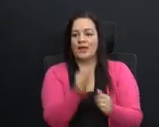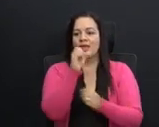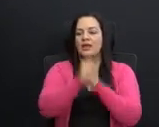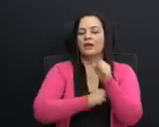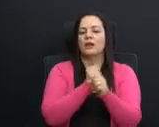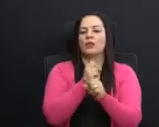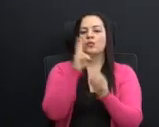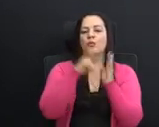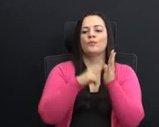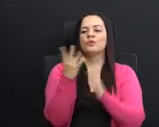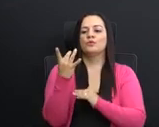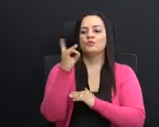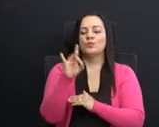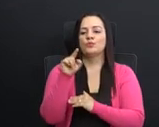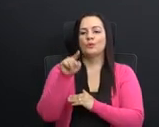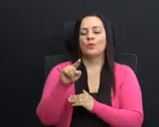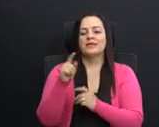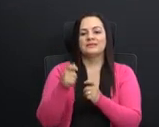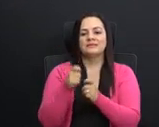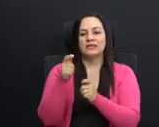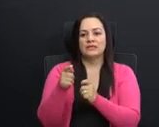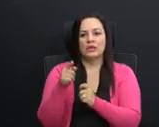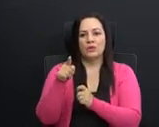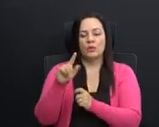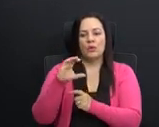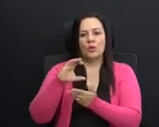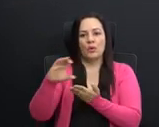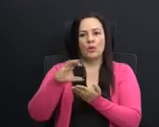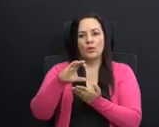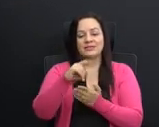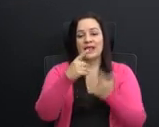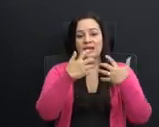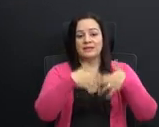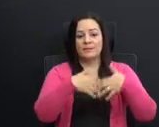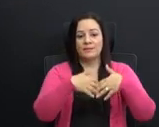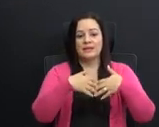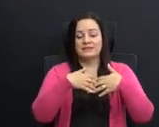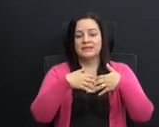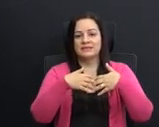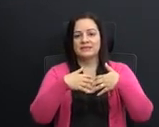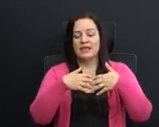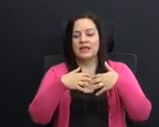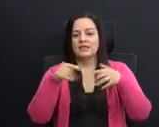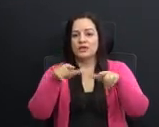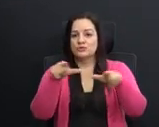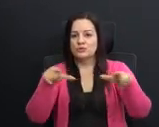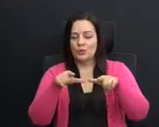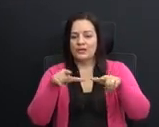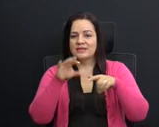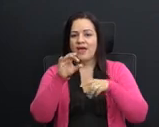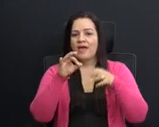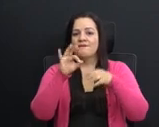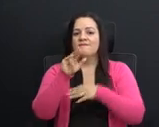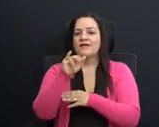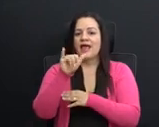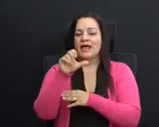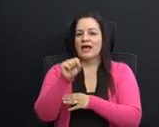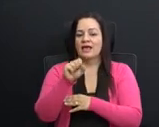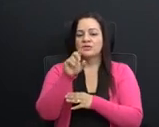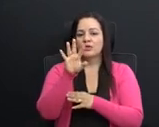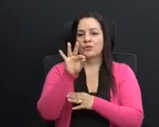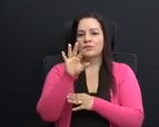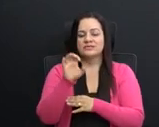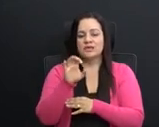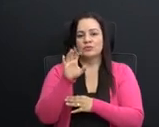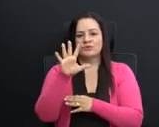2018 los incentivos otorgados a las empresas de zonas francas fueron de 953 millones de dólares, mientras